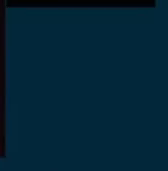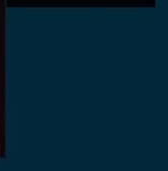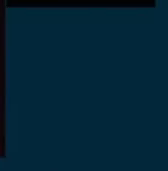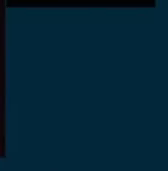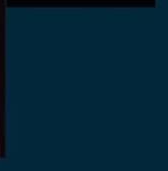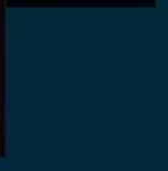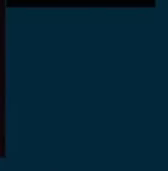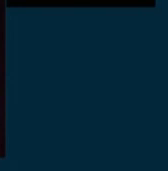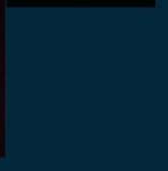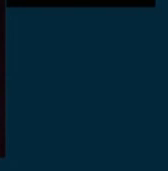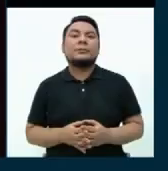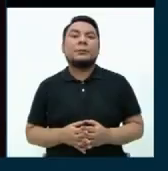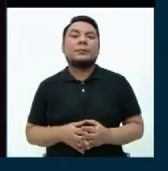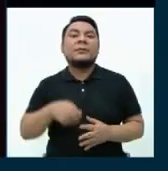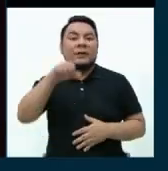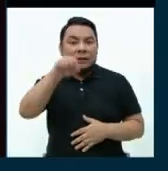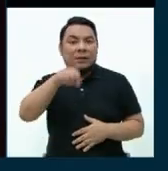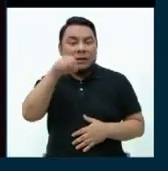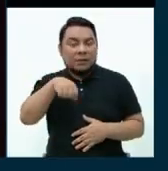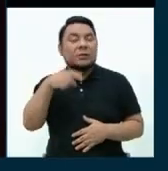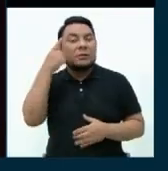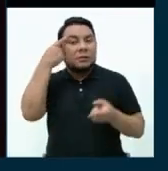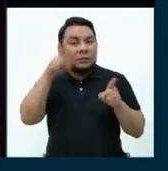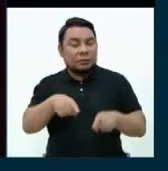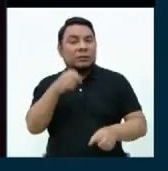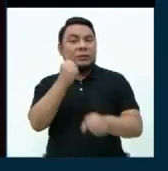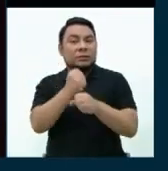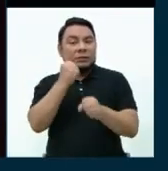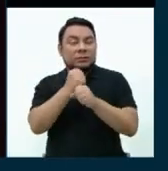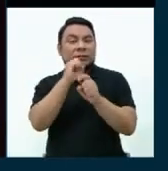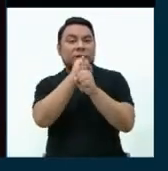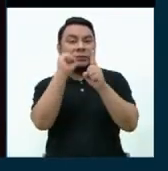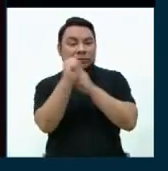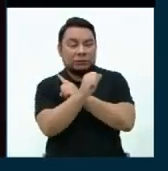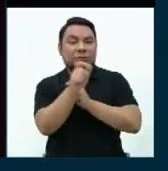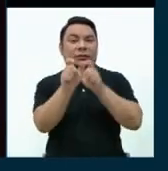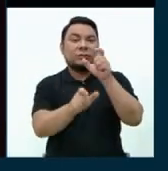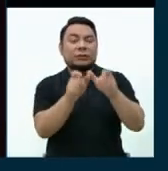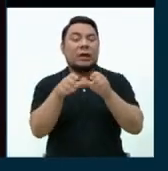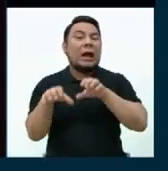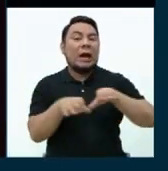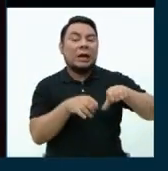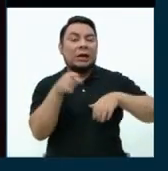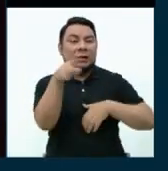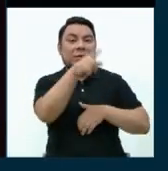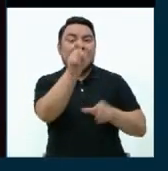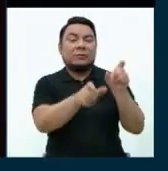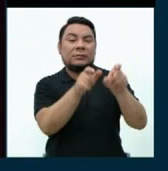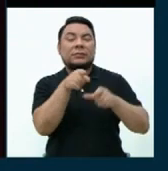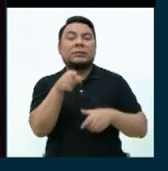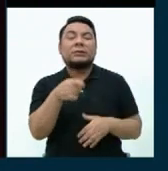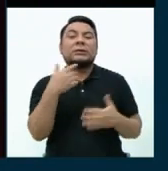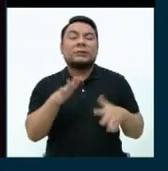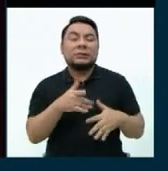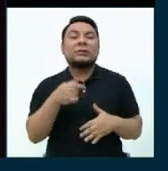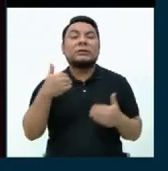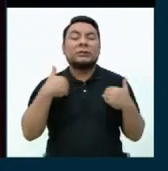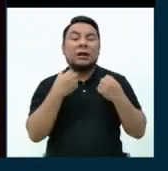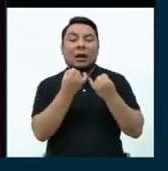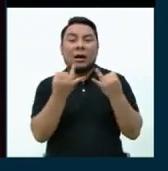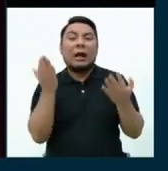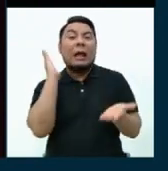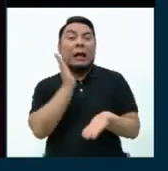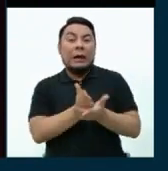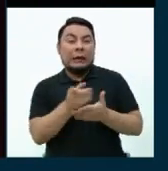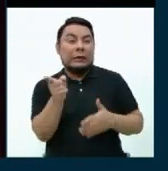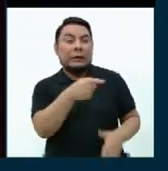Sí, estamos de acuerdo en los trabajos sociales, civiles que tienen que hacer las personas que tienen algún tipo de